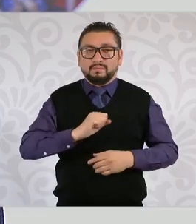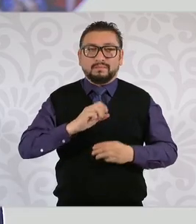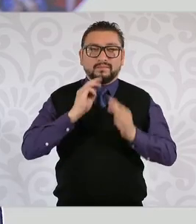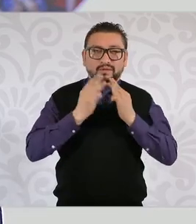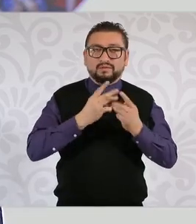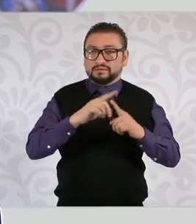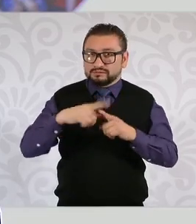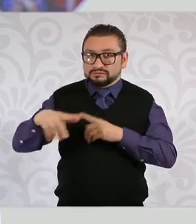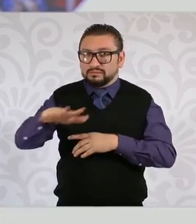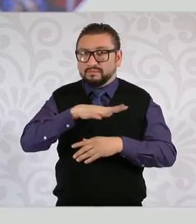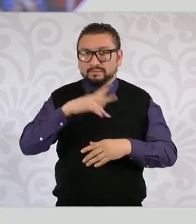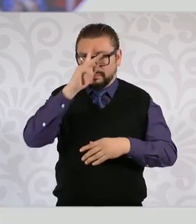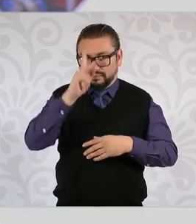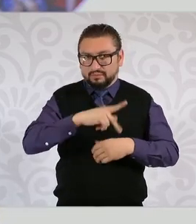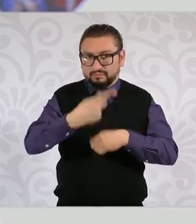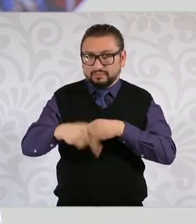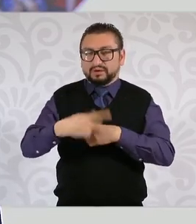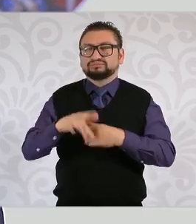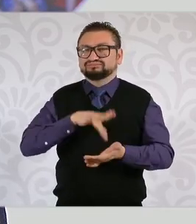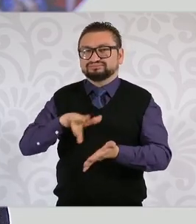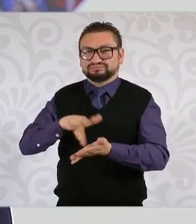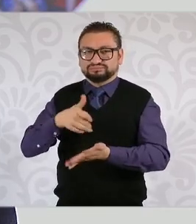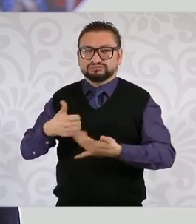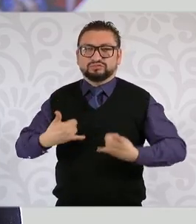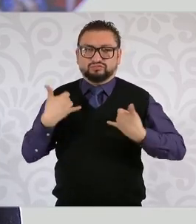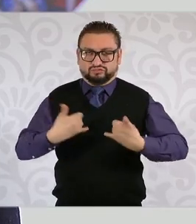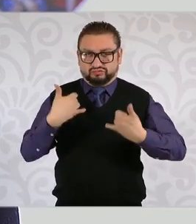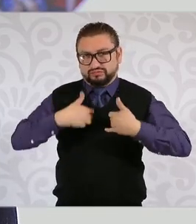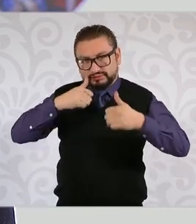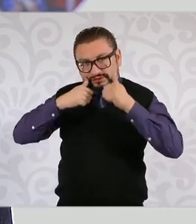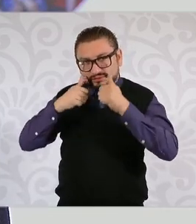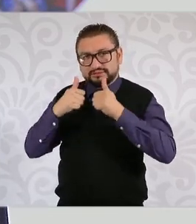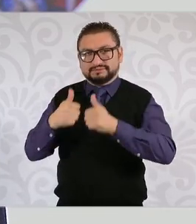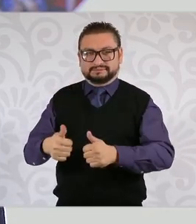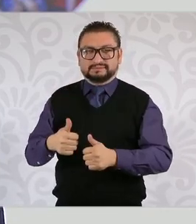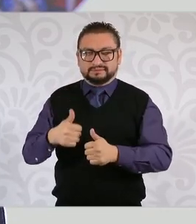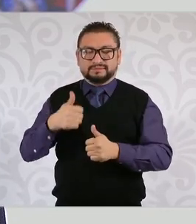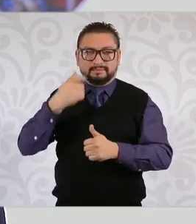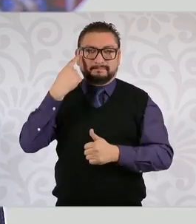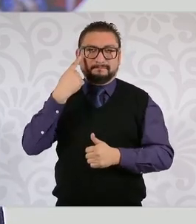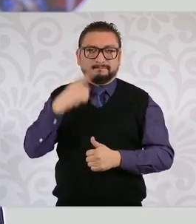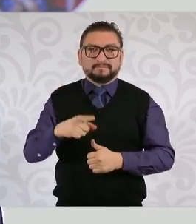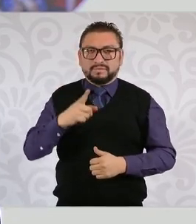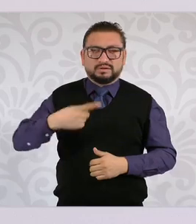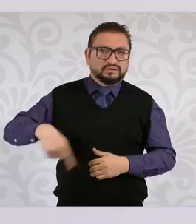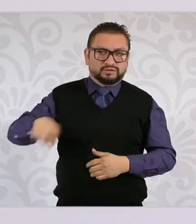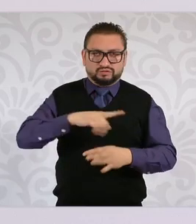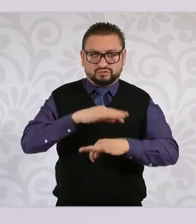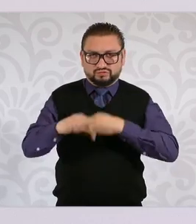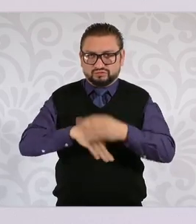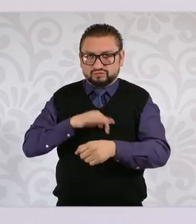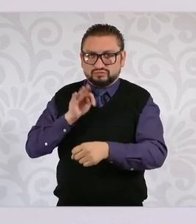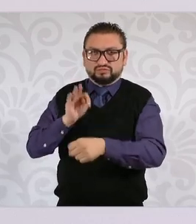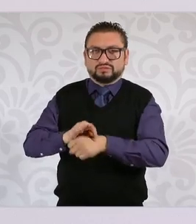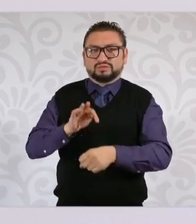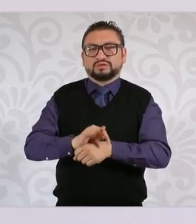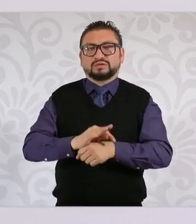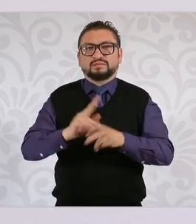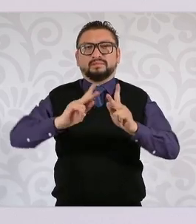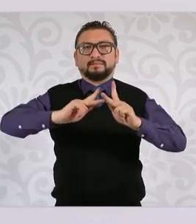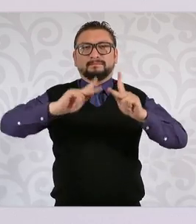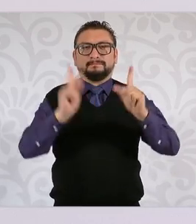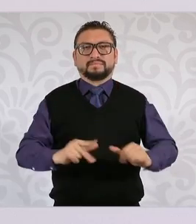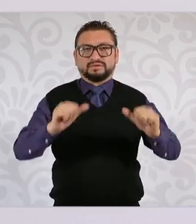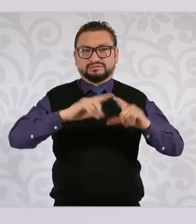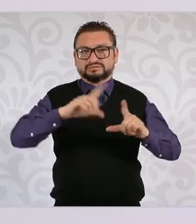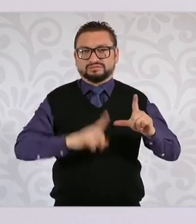herramienta fundamental de atención a las causas para complementar con ello la estrategia de pacificación